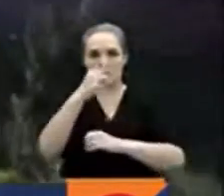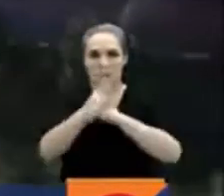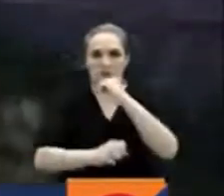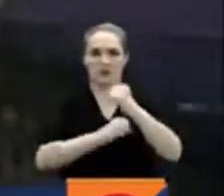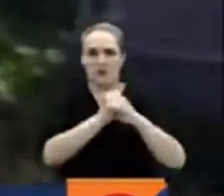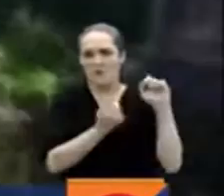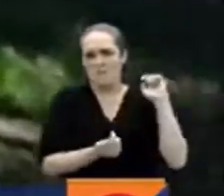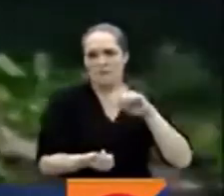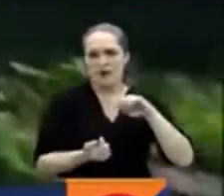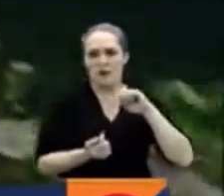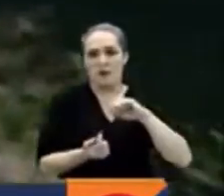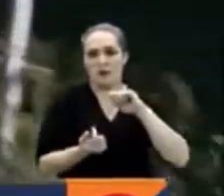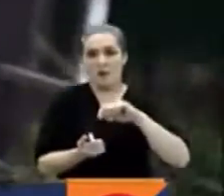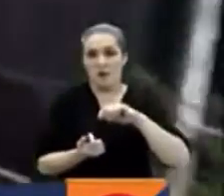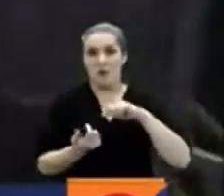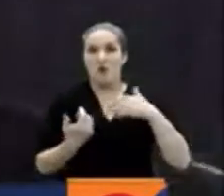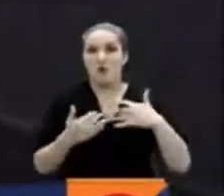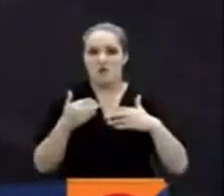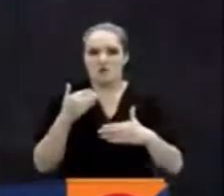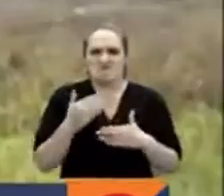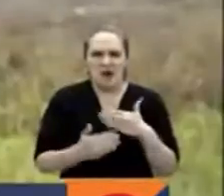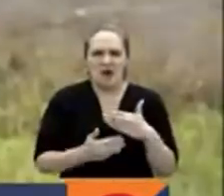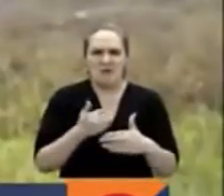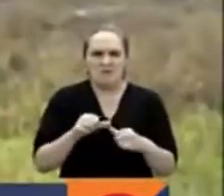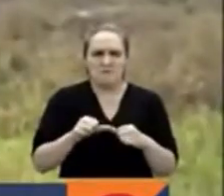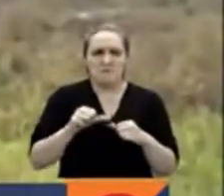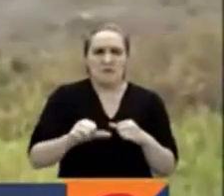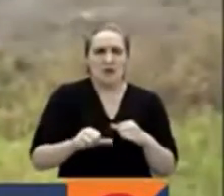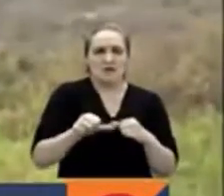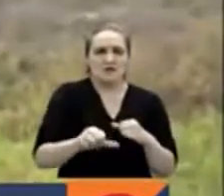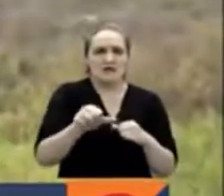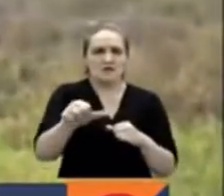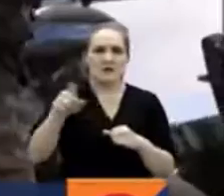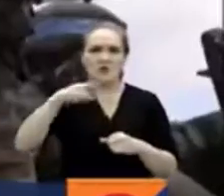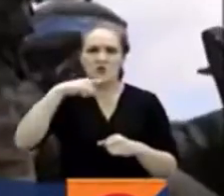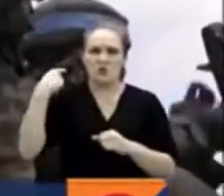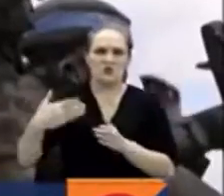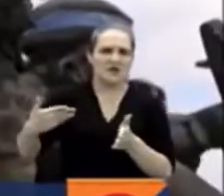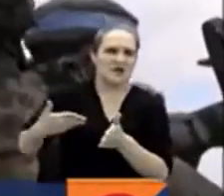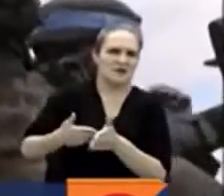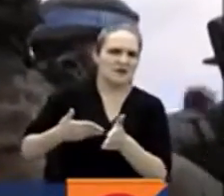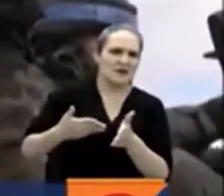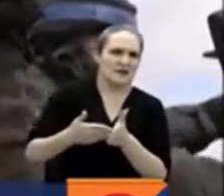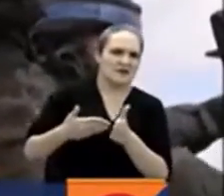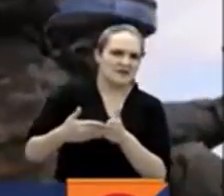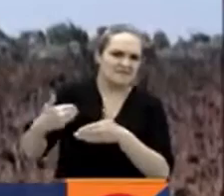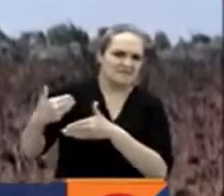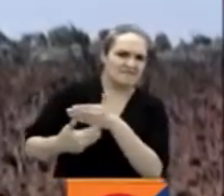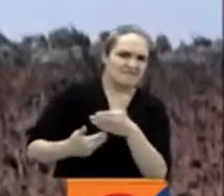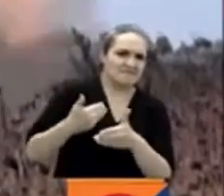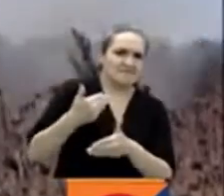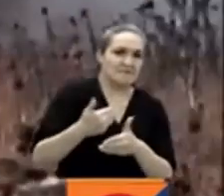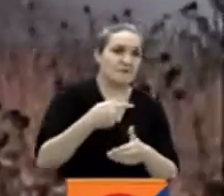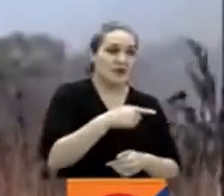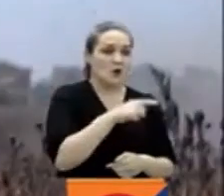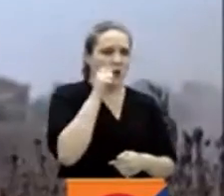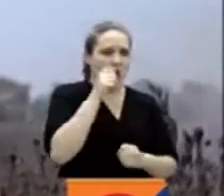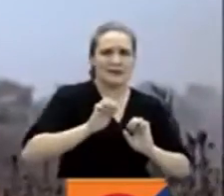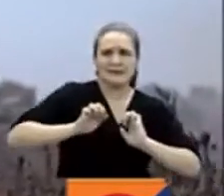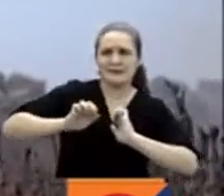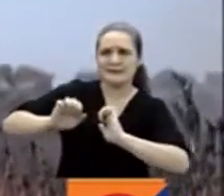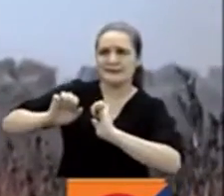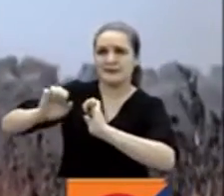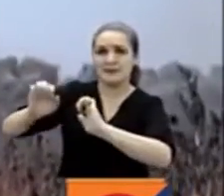Todo esto es el aspecto del avance y la prolongación de la ofensiva rusa en el país de al lado, que recupera sus suelos, pero aguanta la